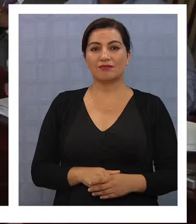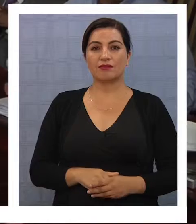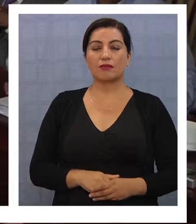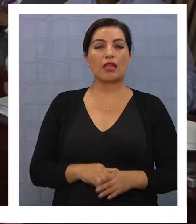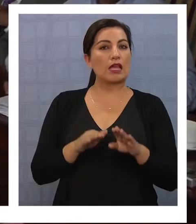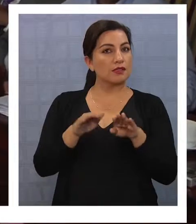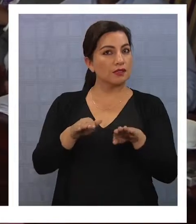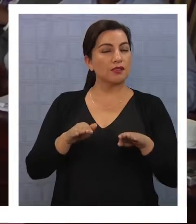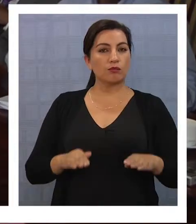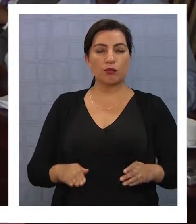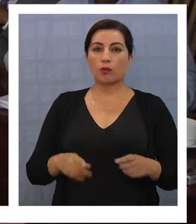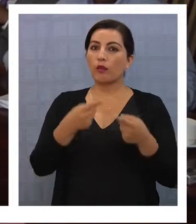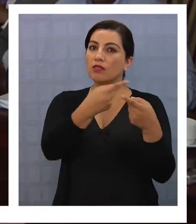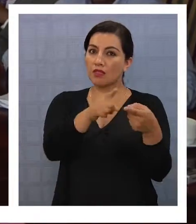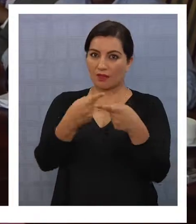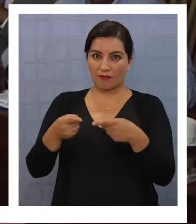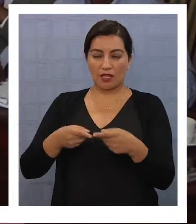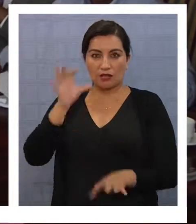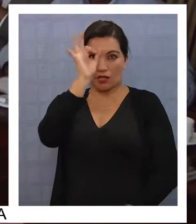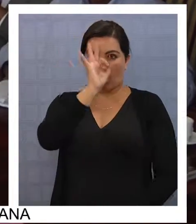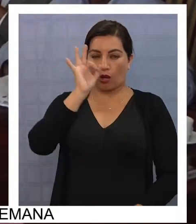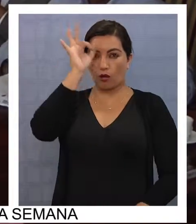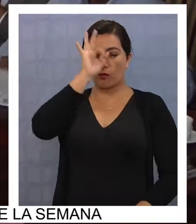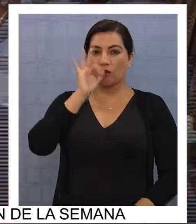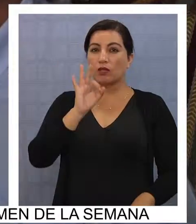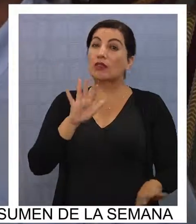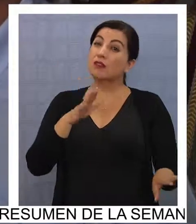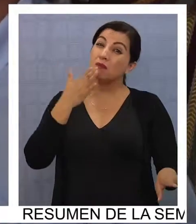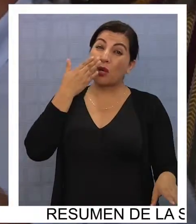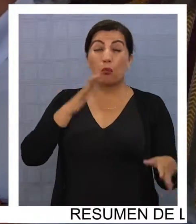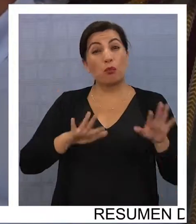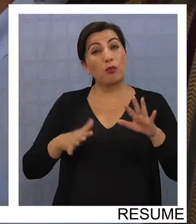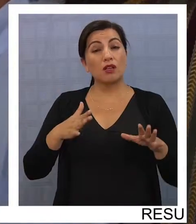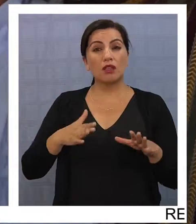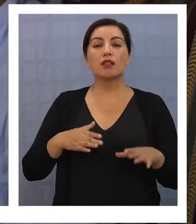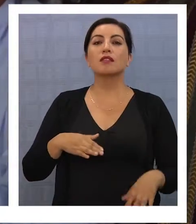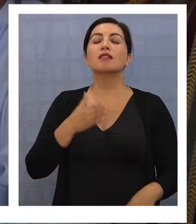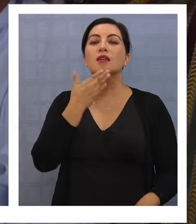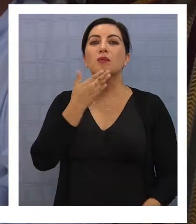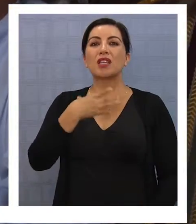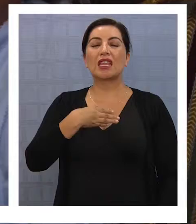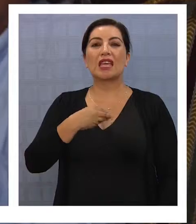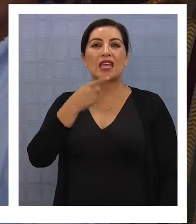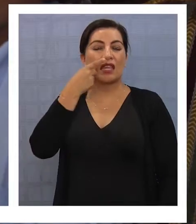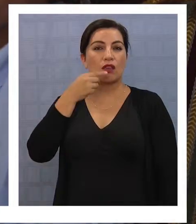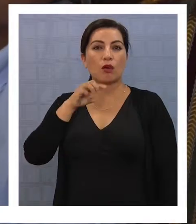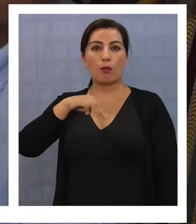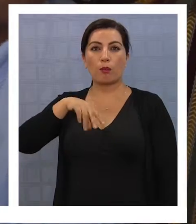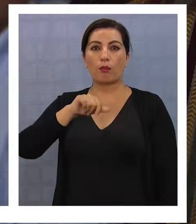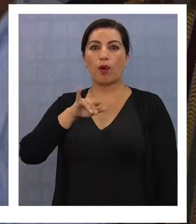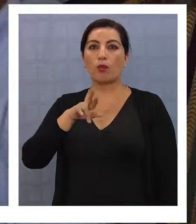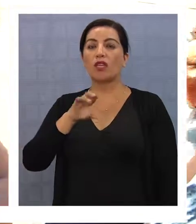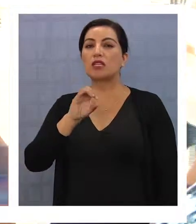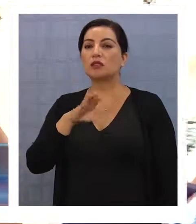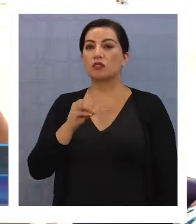Así también, diversa es la opinión respecto a una probable candidatura de Mauricio Soria a alcalde de Iquique.